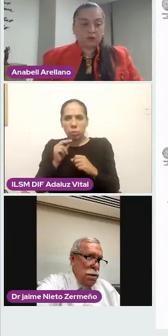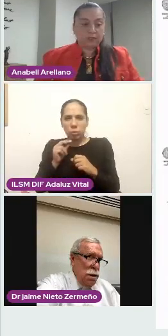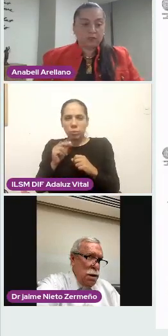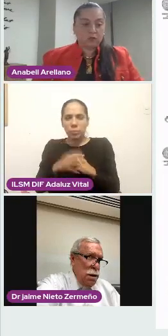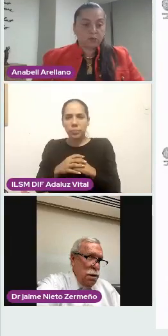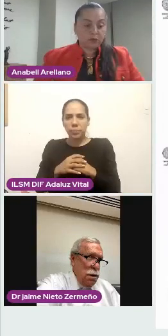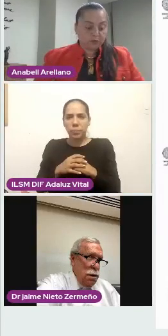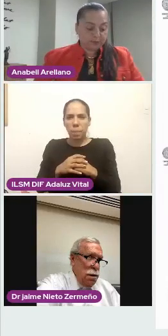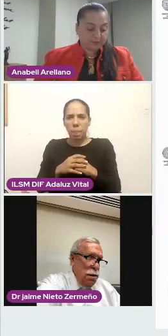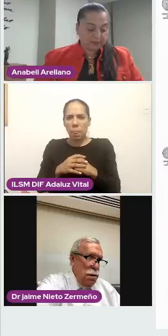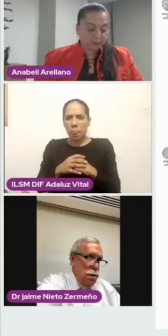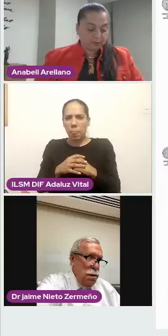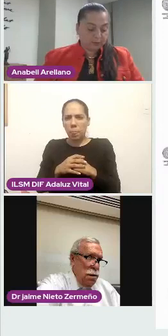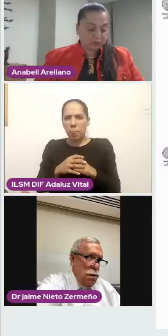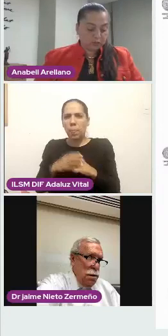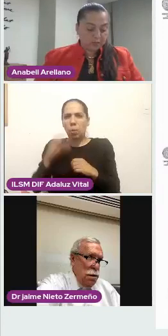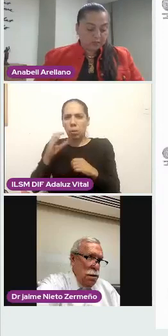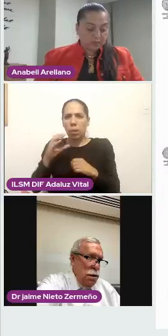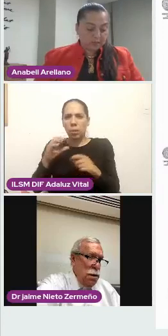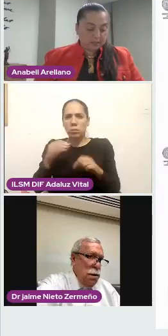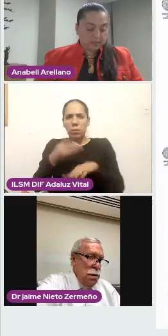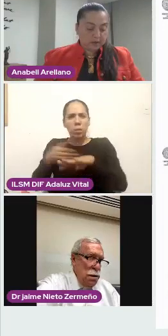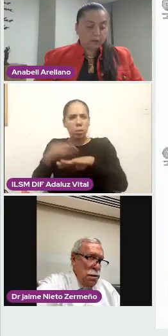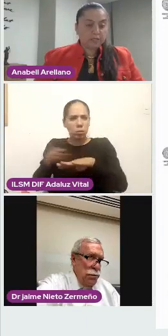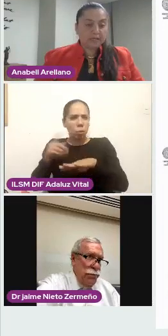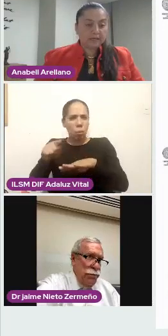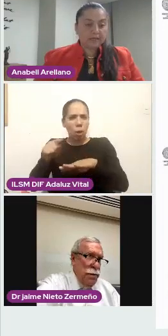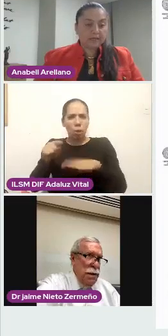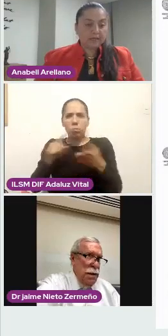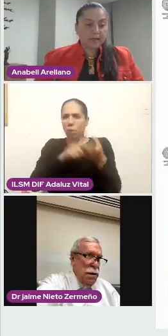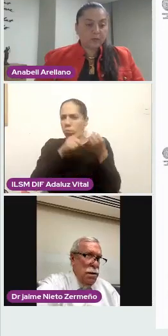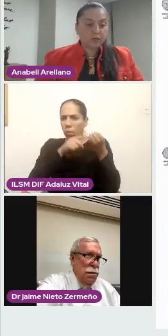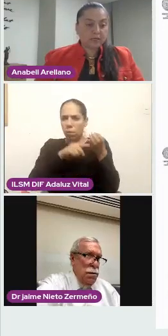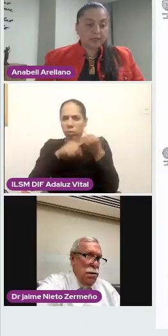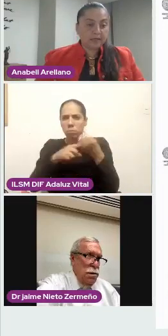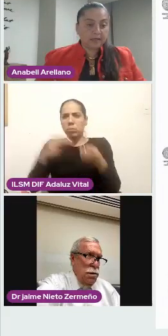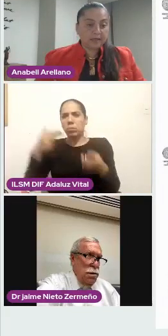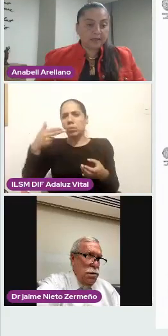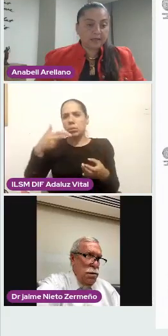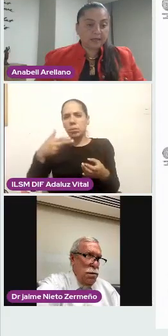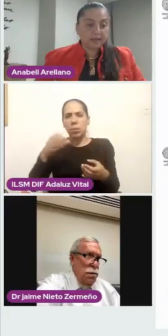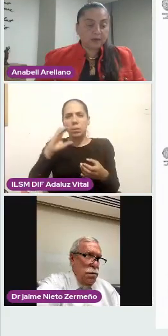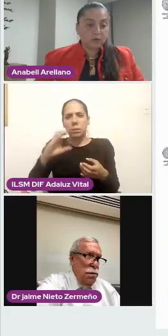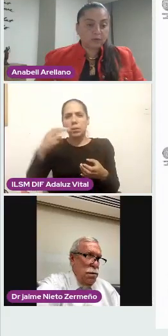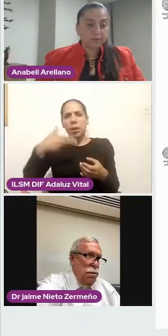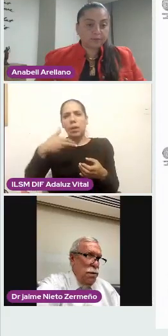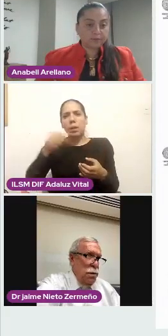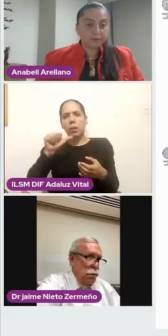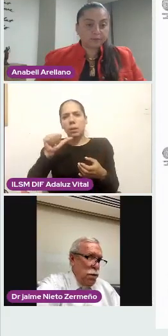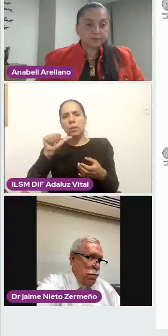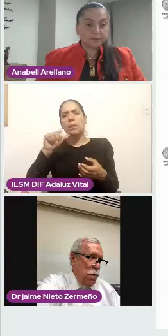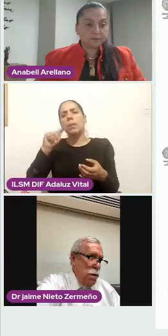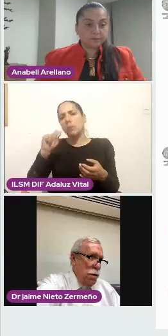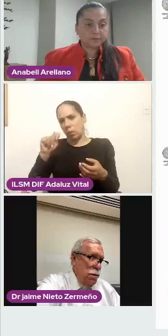en contacto con el doctor, bueno, pues, para ver si podemos apoyarle, apoyarle en el audio.